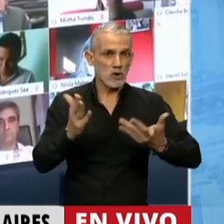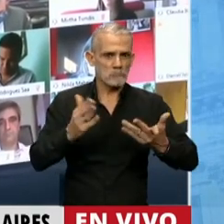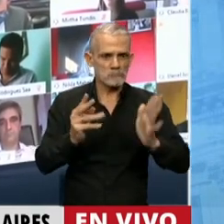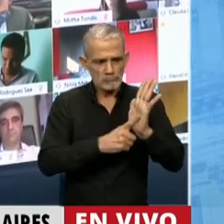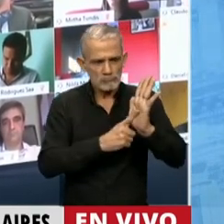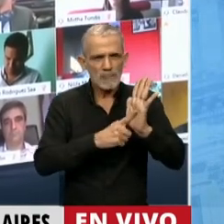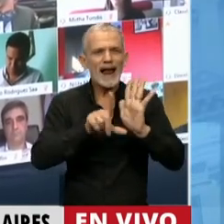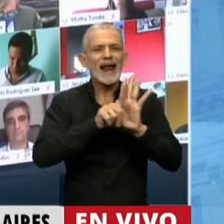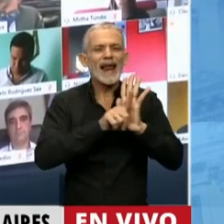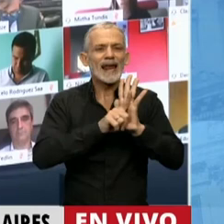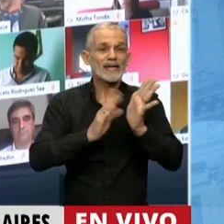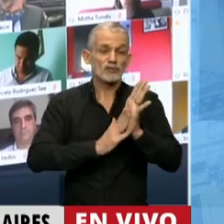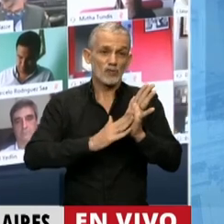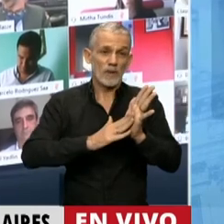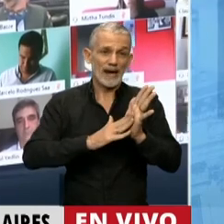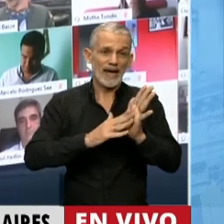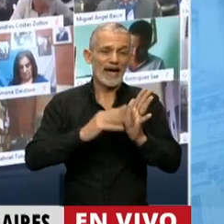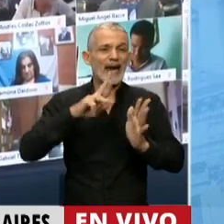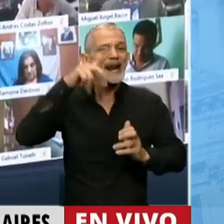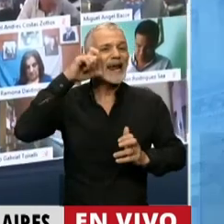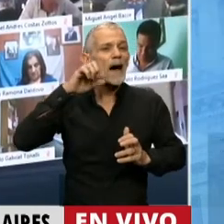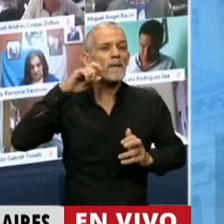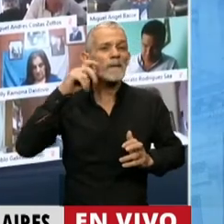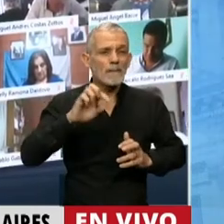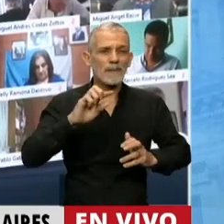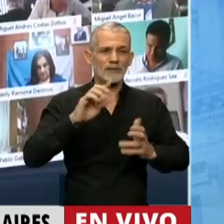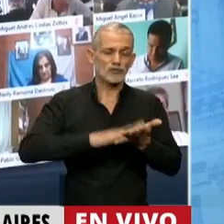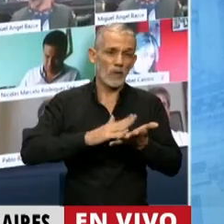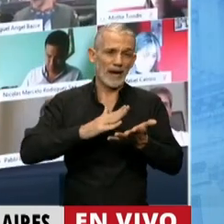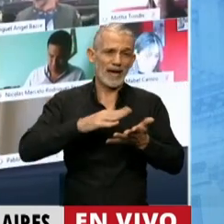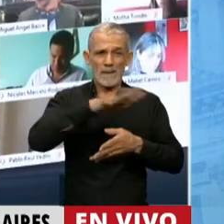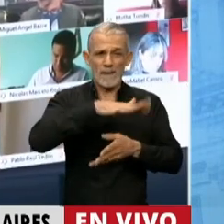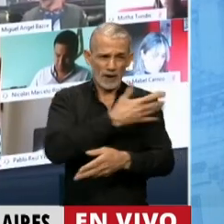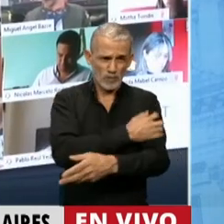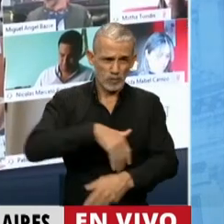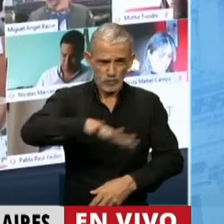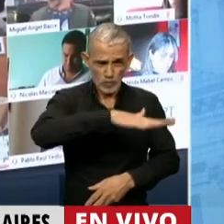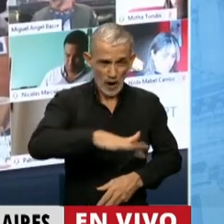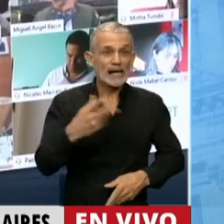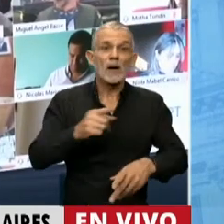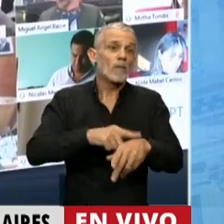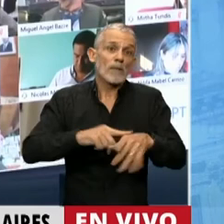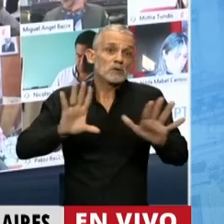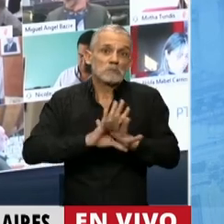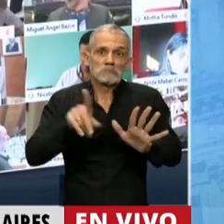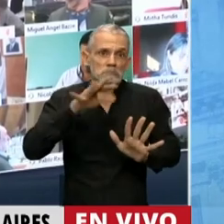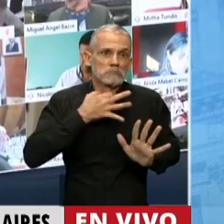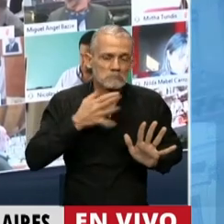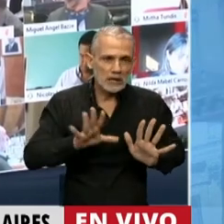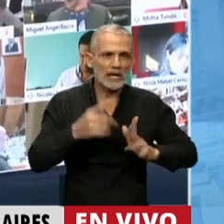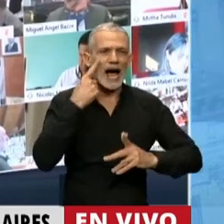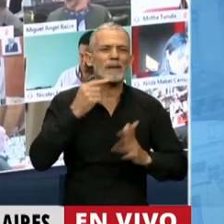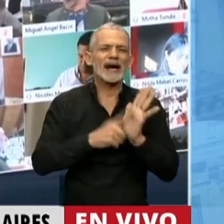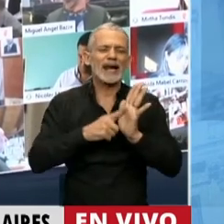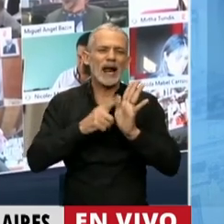presente en la ley del RENAVAP, del Registro Nacional de Barrios Populares. Por eso, en el momento oportuno, solicitamos que se